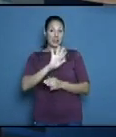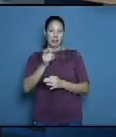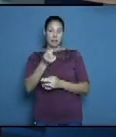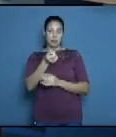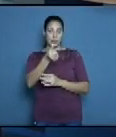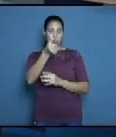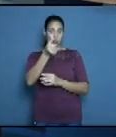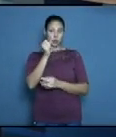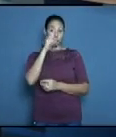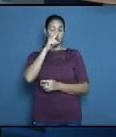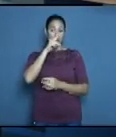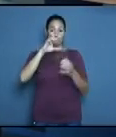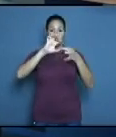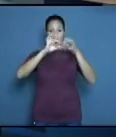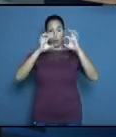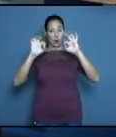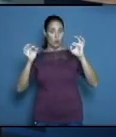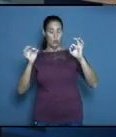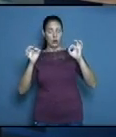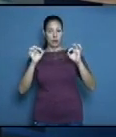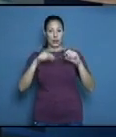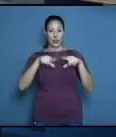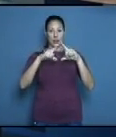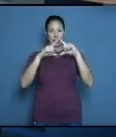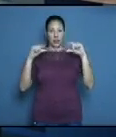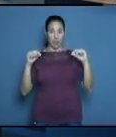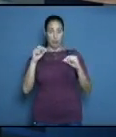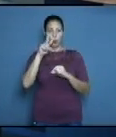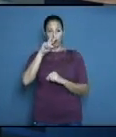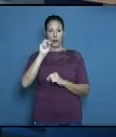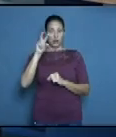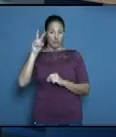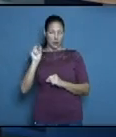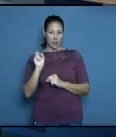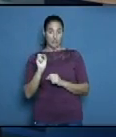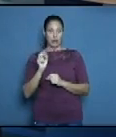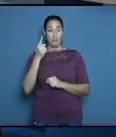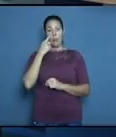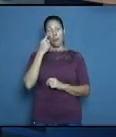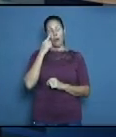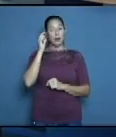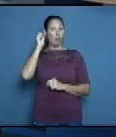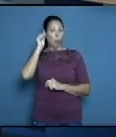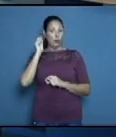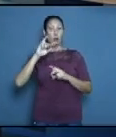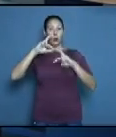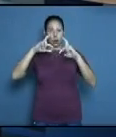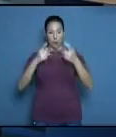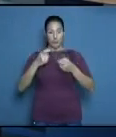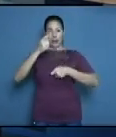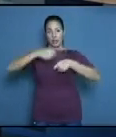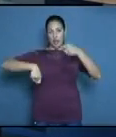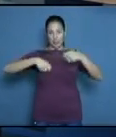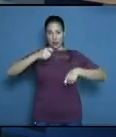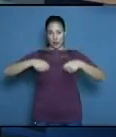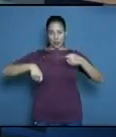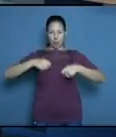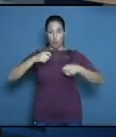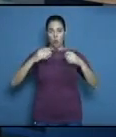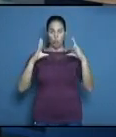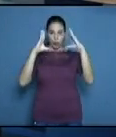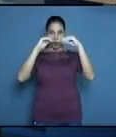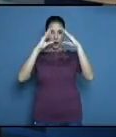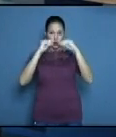de Tokio 2020 más uno la corredora saldrá a la pista del nuevo estadio Olímpico de Tokio en horas de la noche